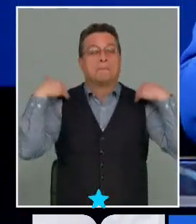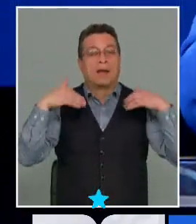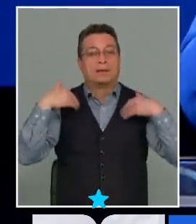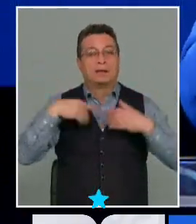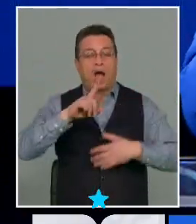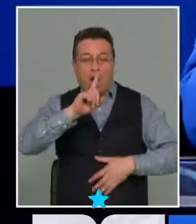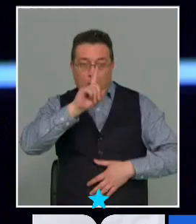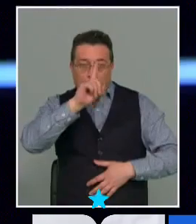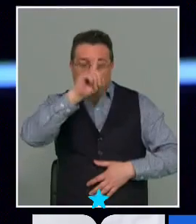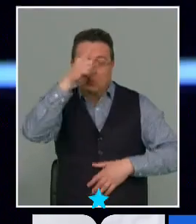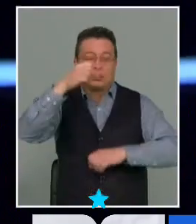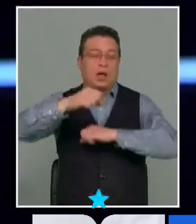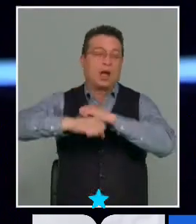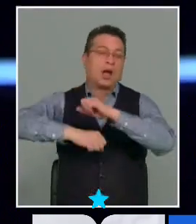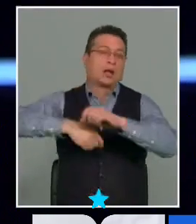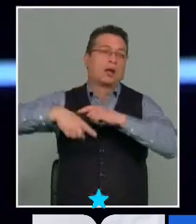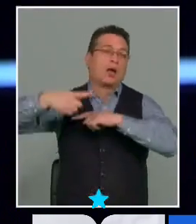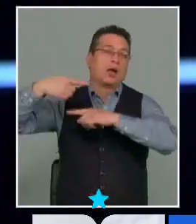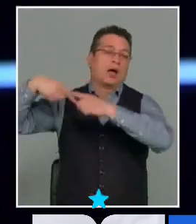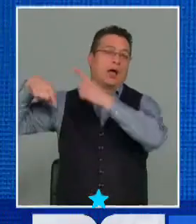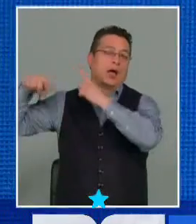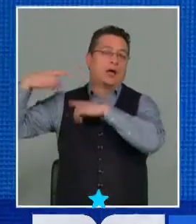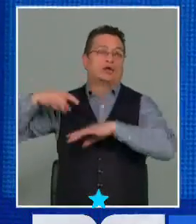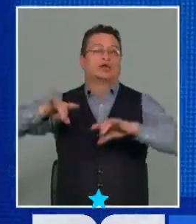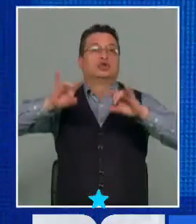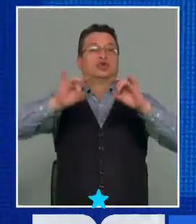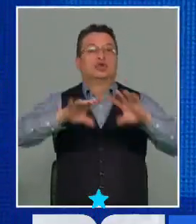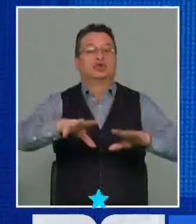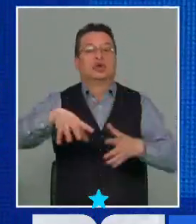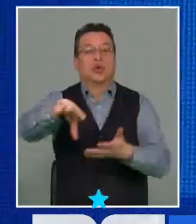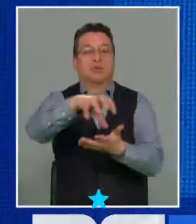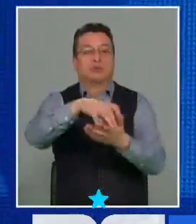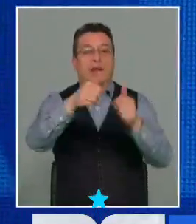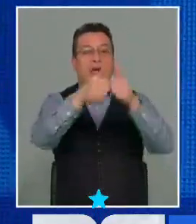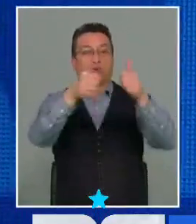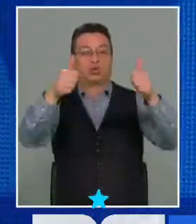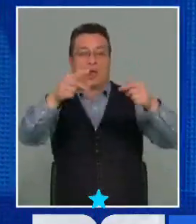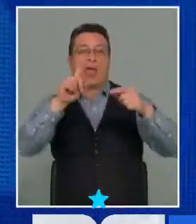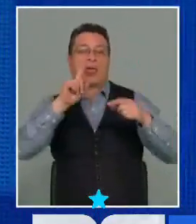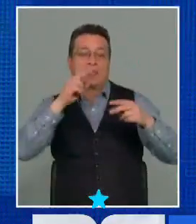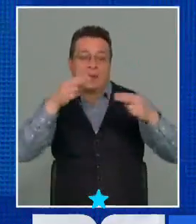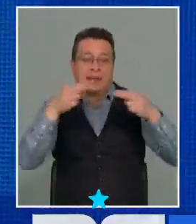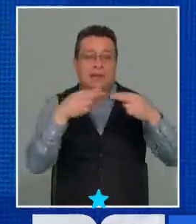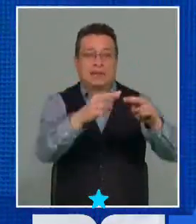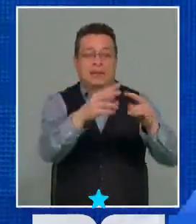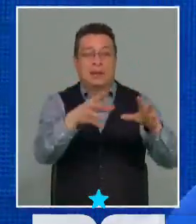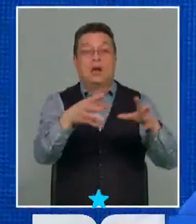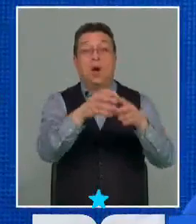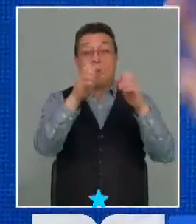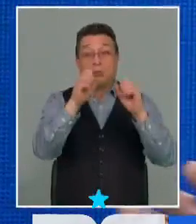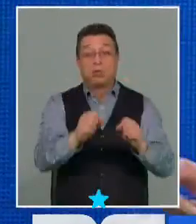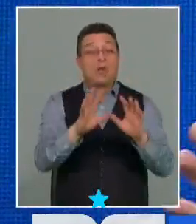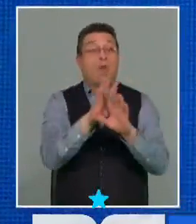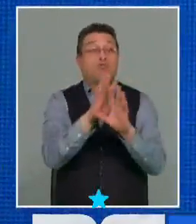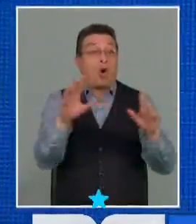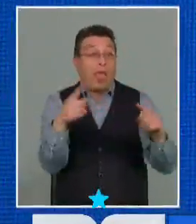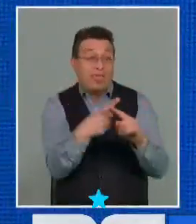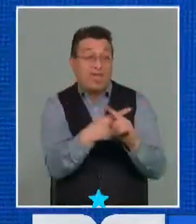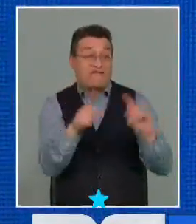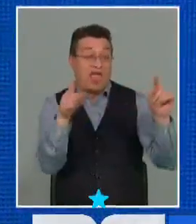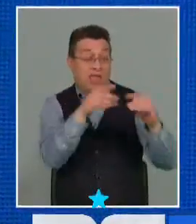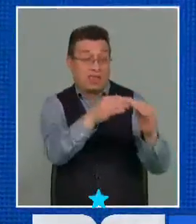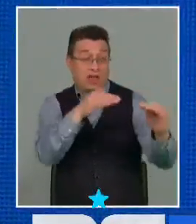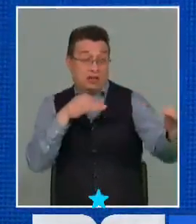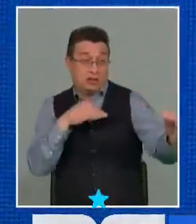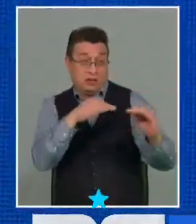costumbres ancestrales que están radicadas en sus propias autoridades y que pueden ser muy distintas de